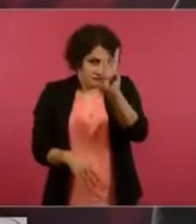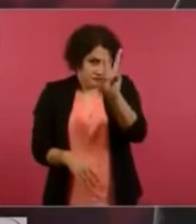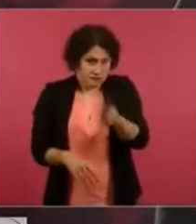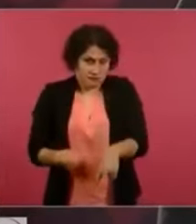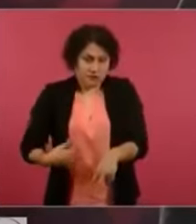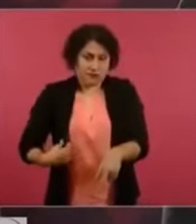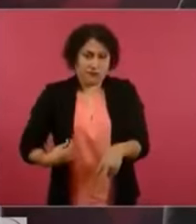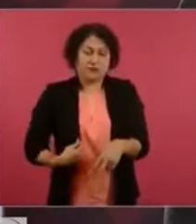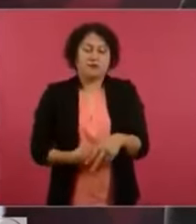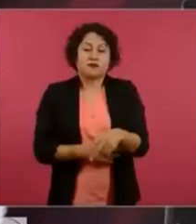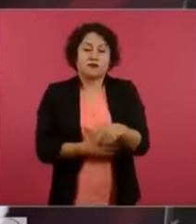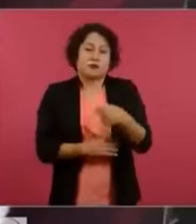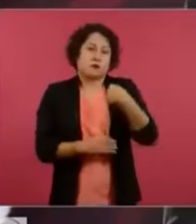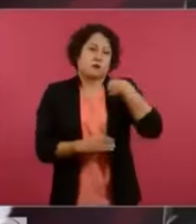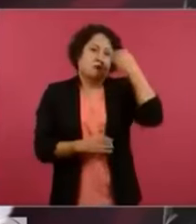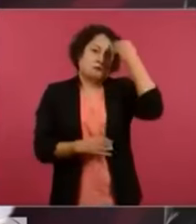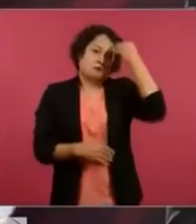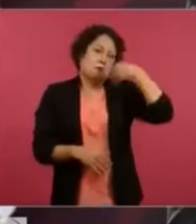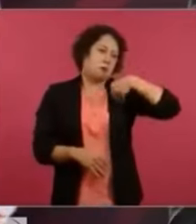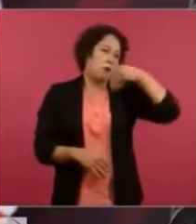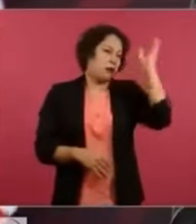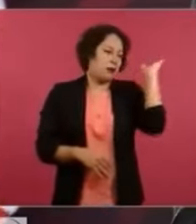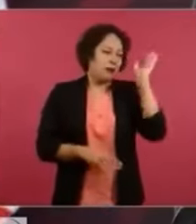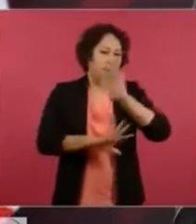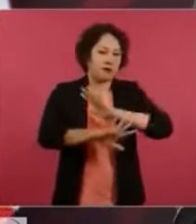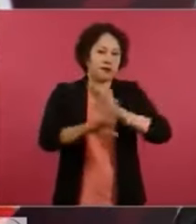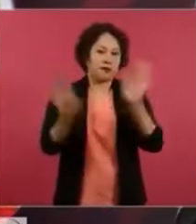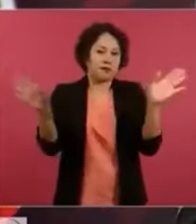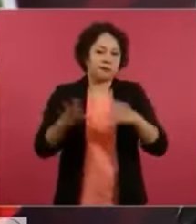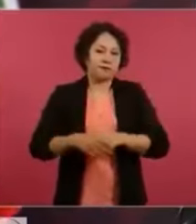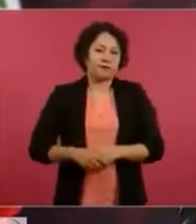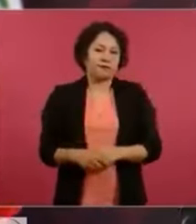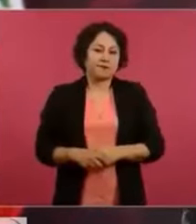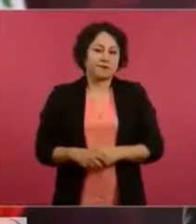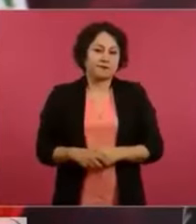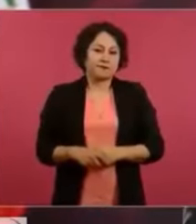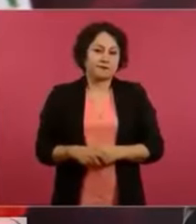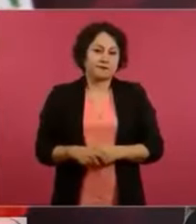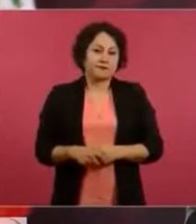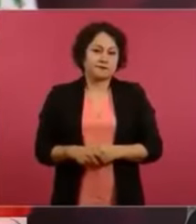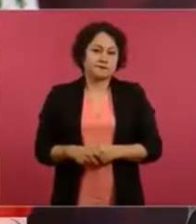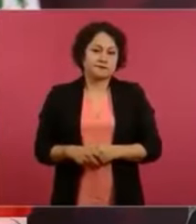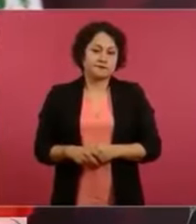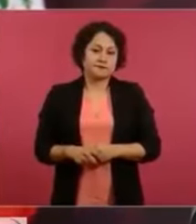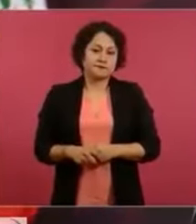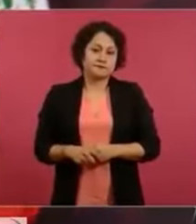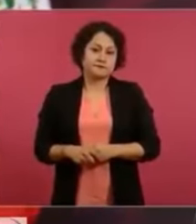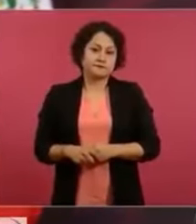olvidó, porque